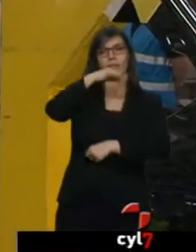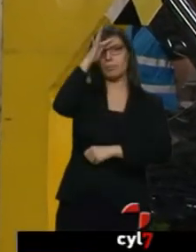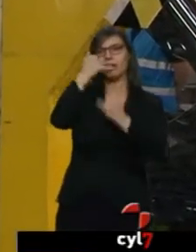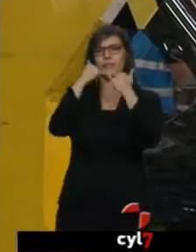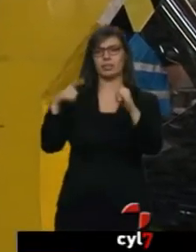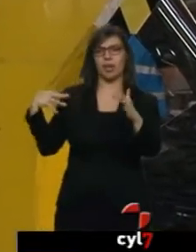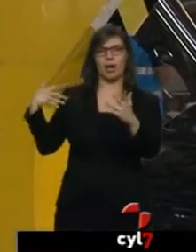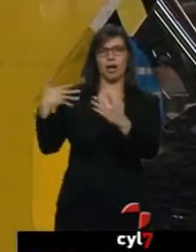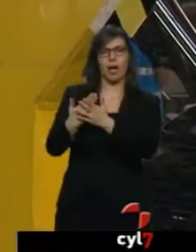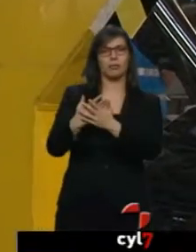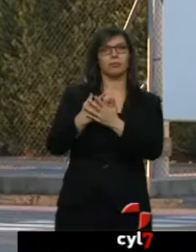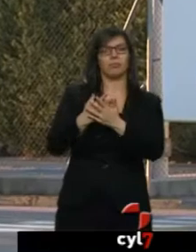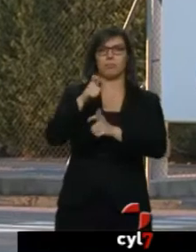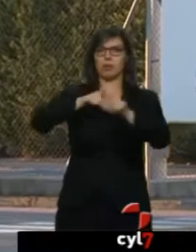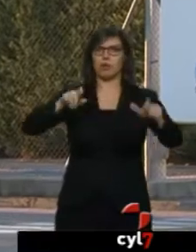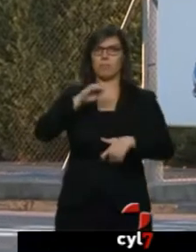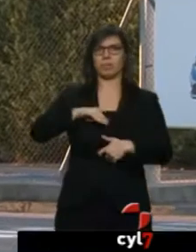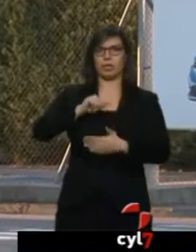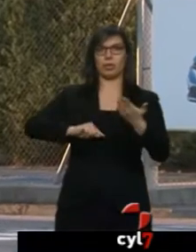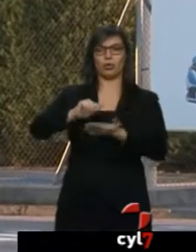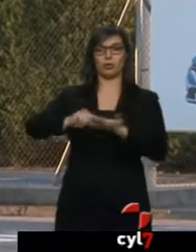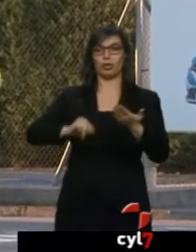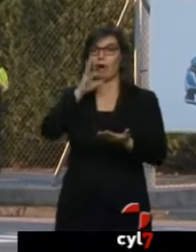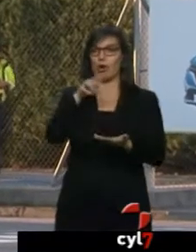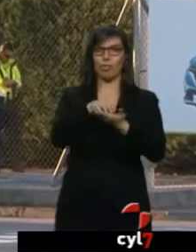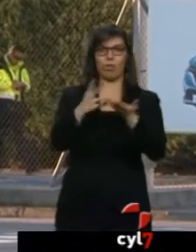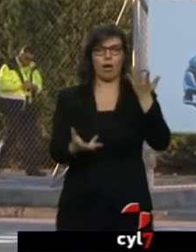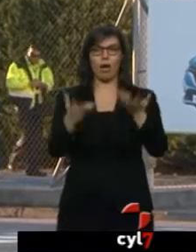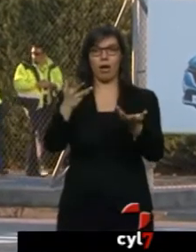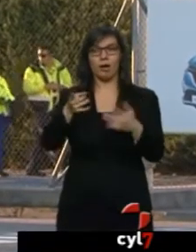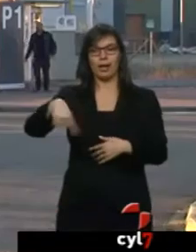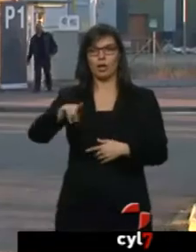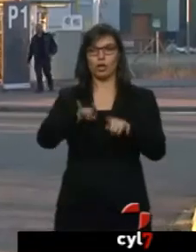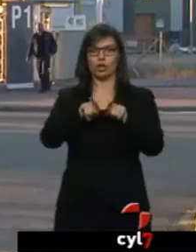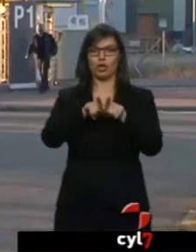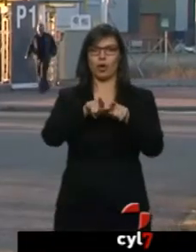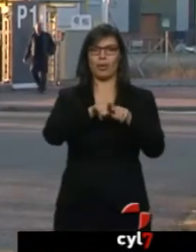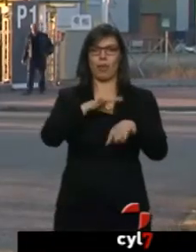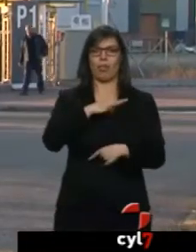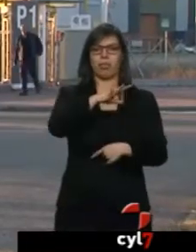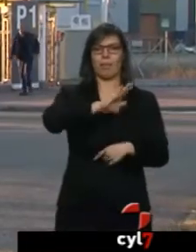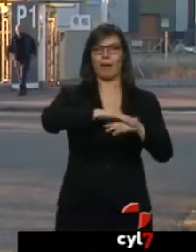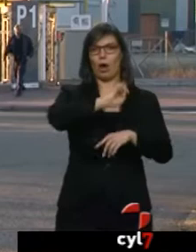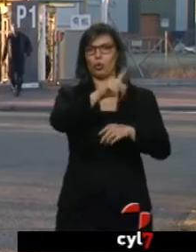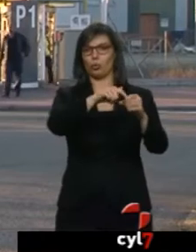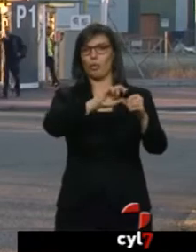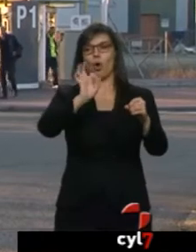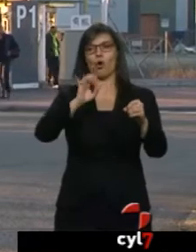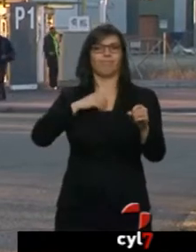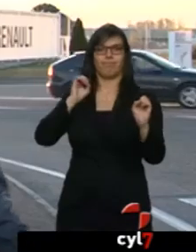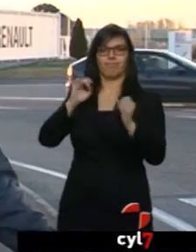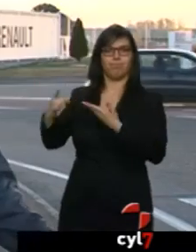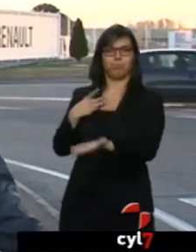de personas... ...que ahora viven en la incertidumbre... ...de no saber si formarán parte del grupo de recolocados... ...o del de prescindibles, que podrían ser al menos 600.